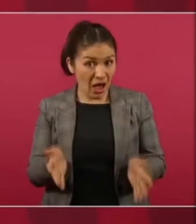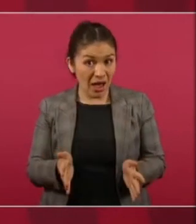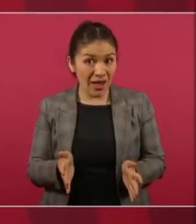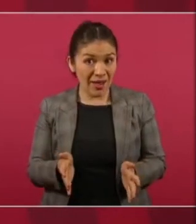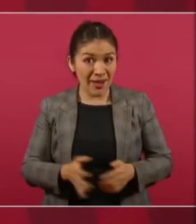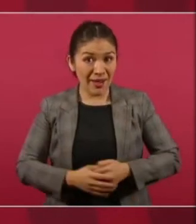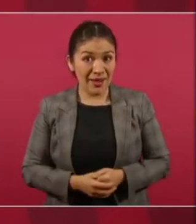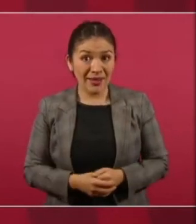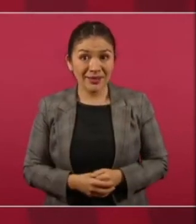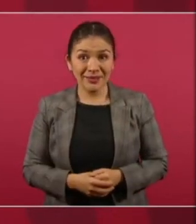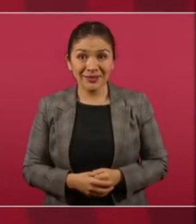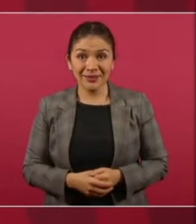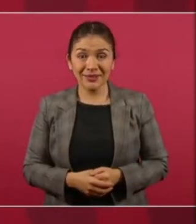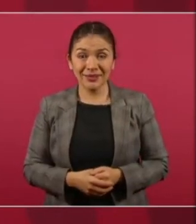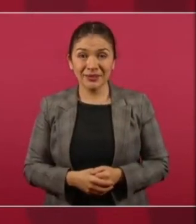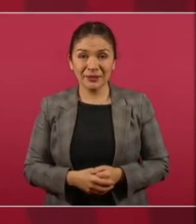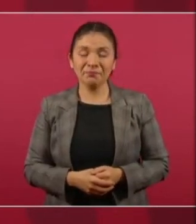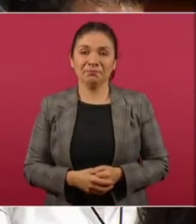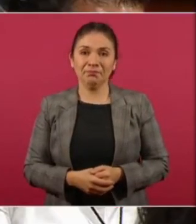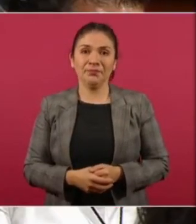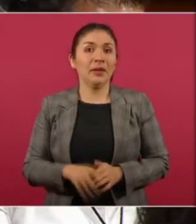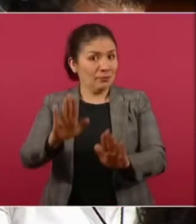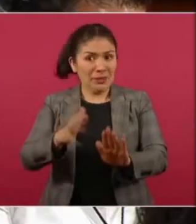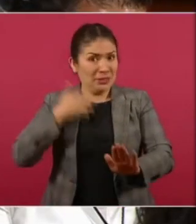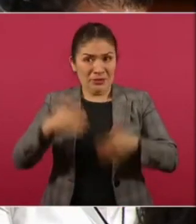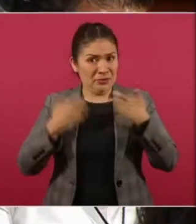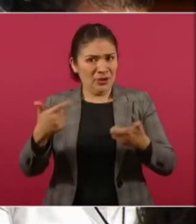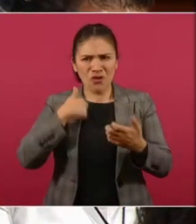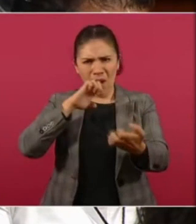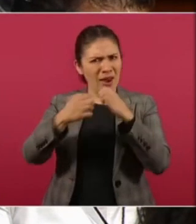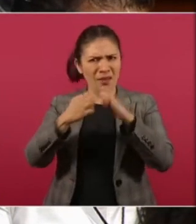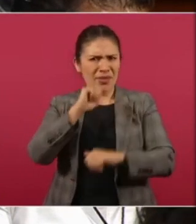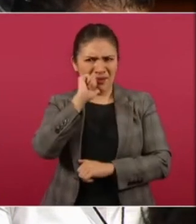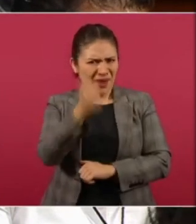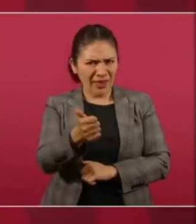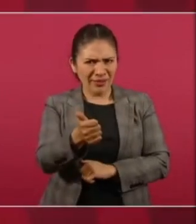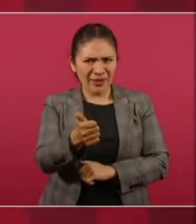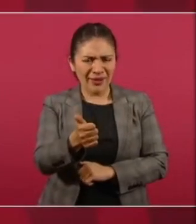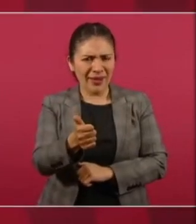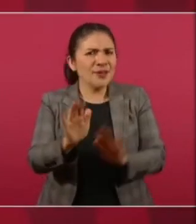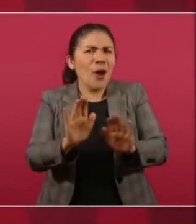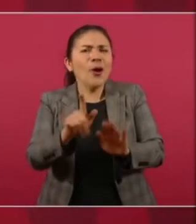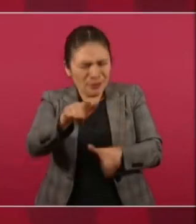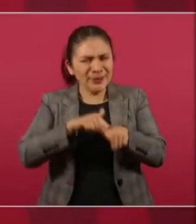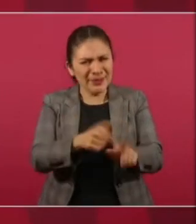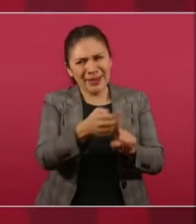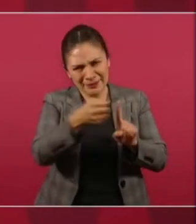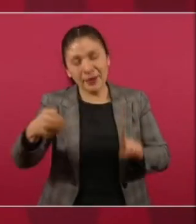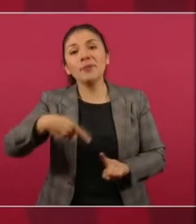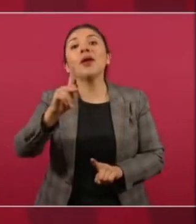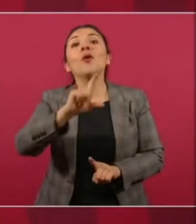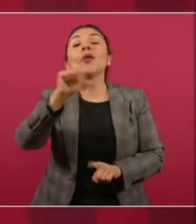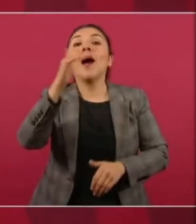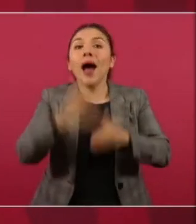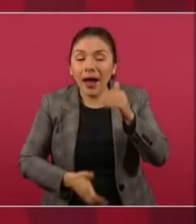activen la campanita de notificaciones y que nos regales un like para que le lleguemos a más personas con toda esta información. Lo que está